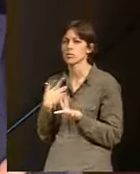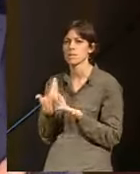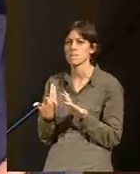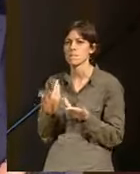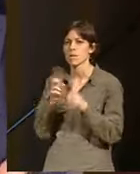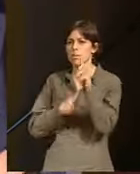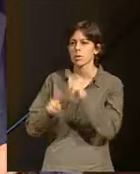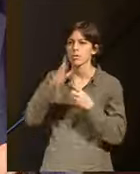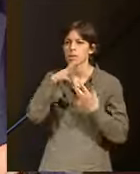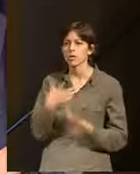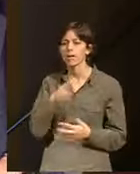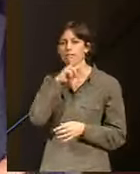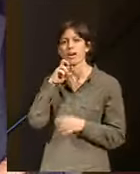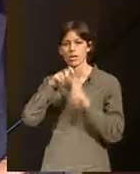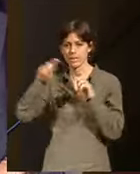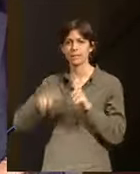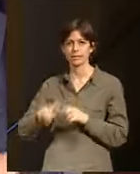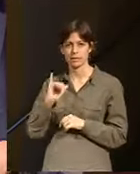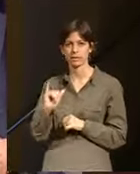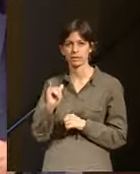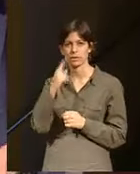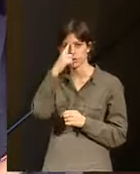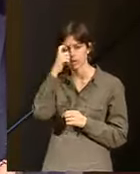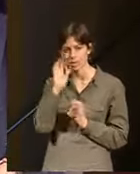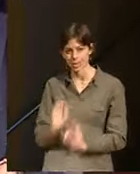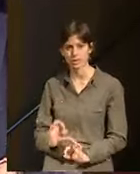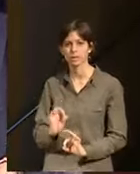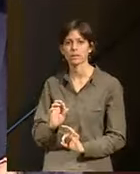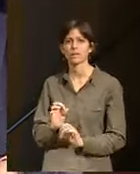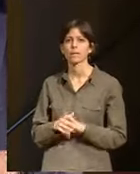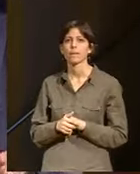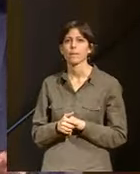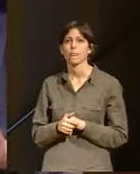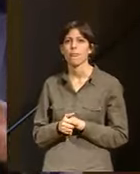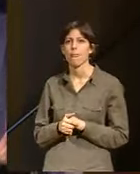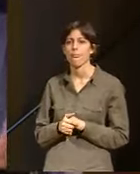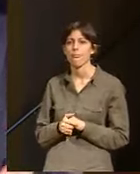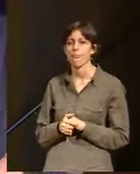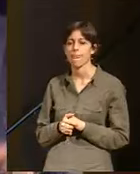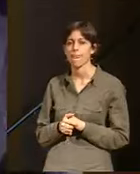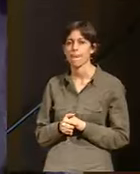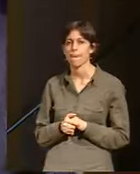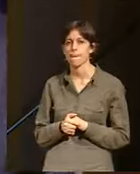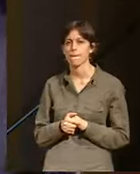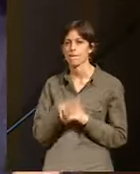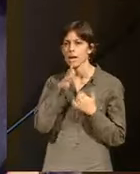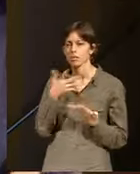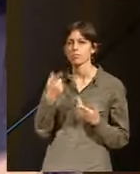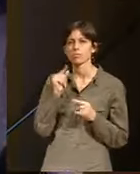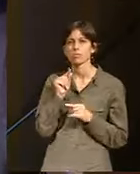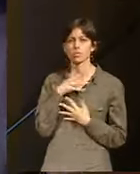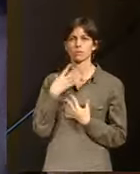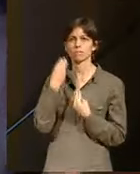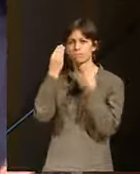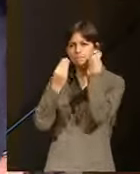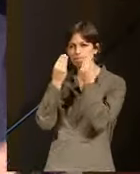problemas que tenemos es una crisis de valores que seguramente es así, yo creo que en cualquier caso, dedicarle un rato, pararnos un momento a pensar en lo que de verdad importa,